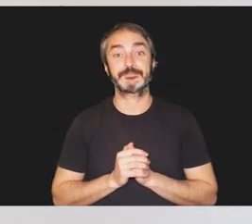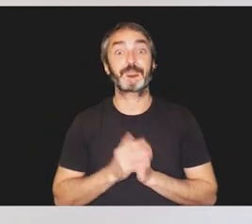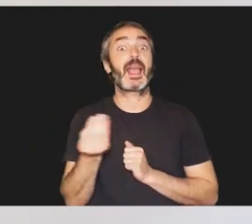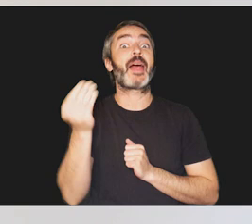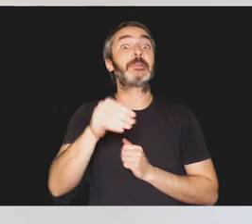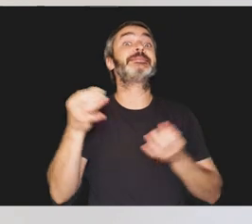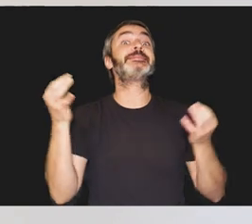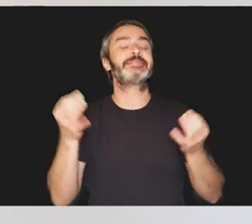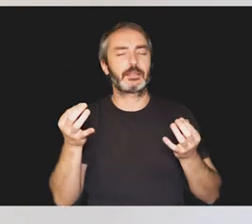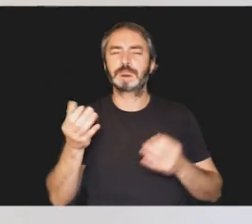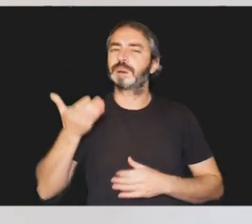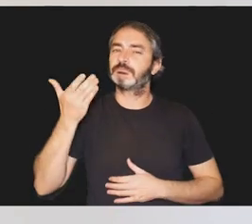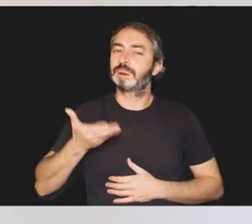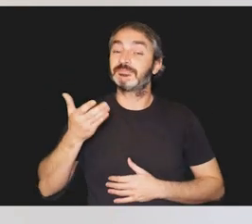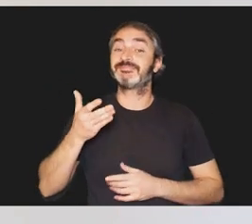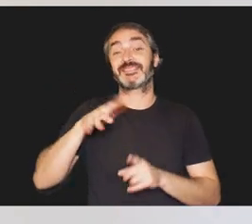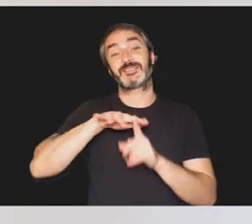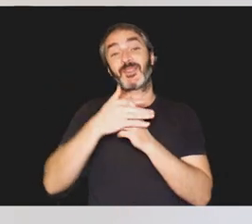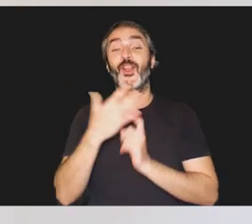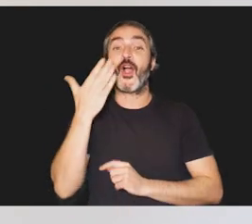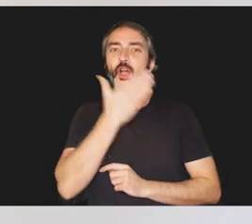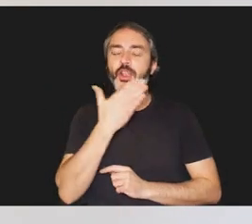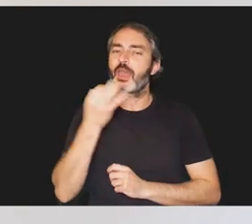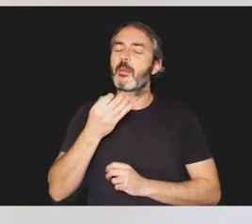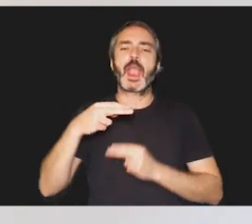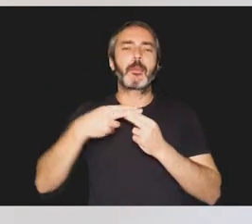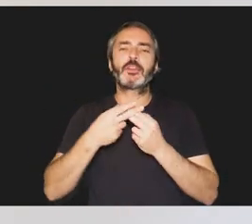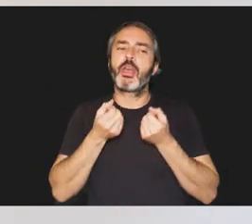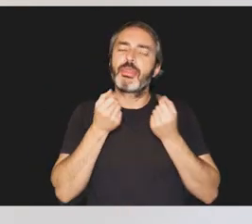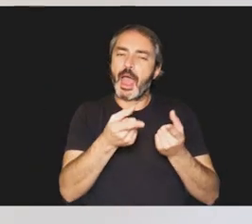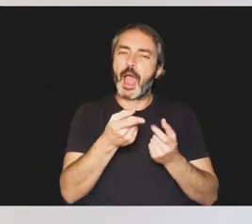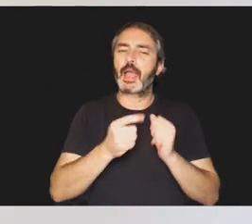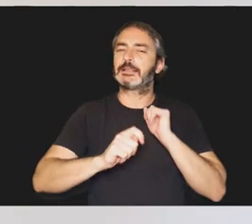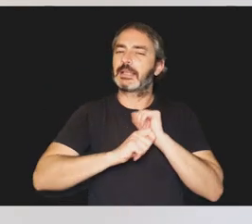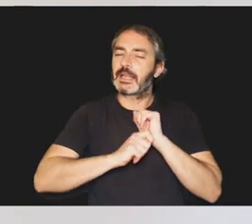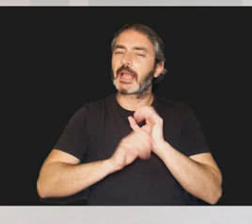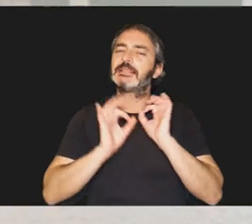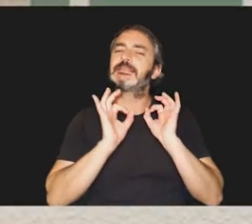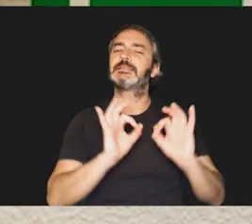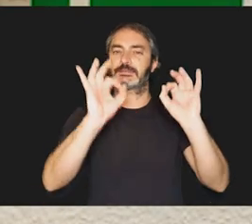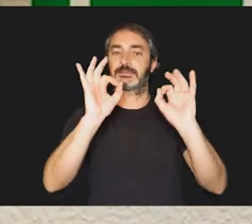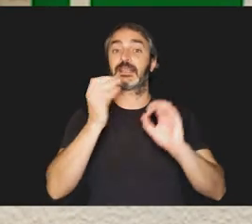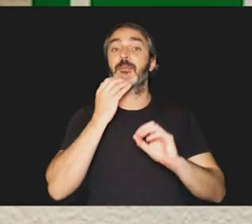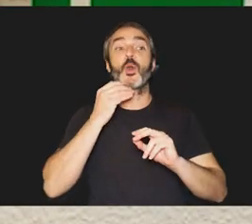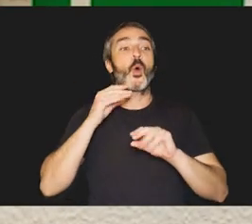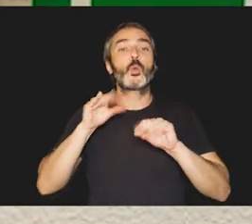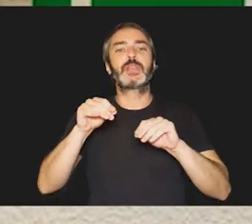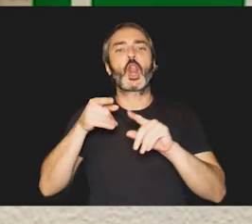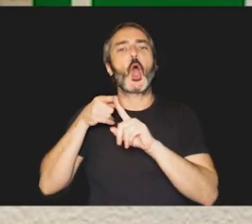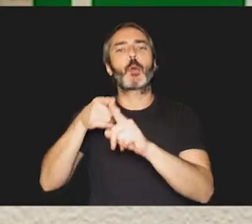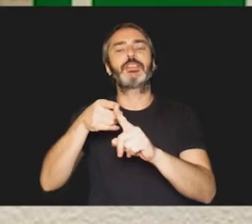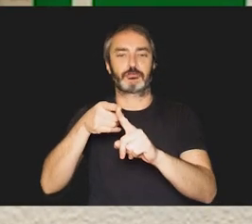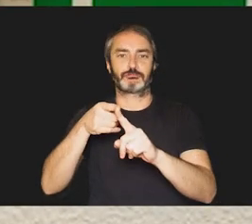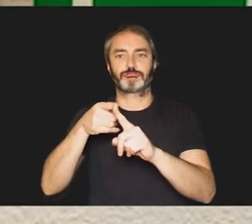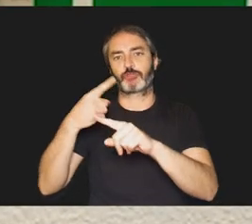Además, será necesario que en el contexto escolar se utilicen herramientas y estrategias específicas, como el uso de objetos referentes,